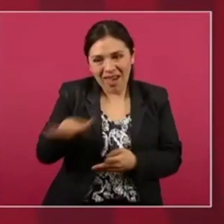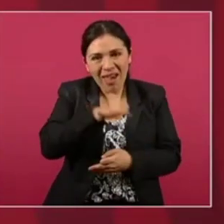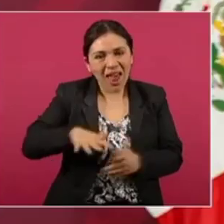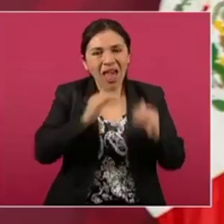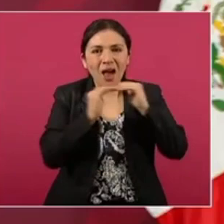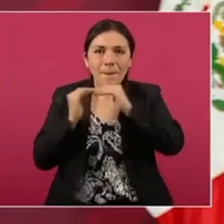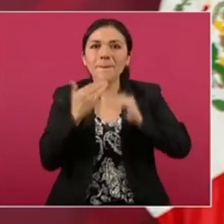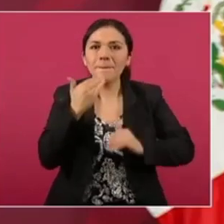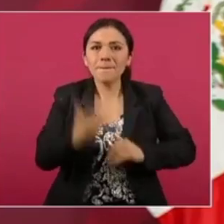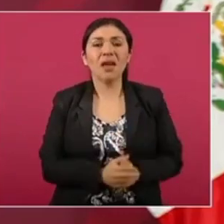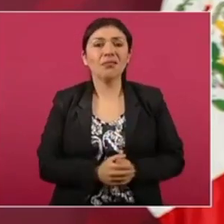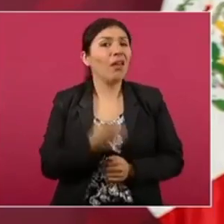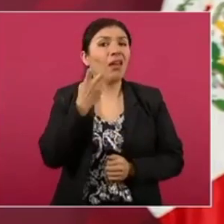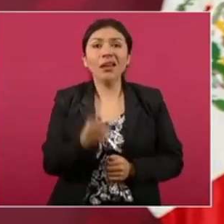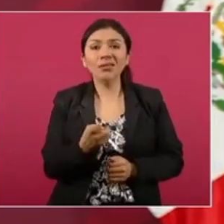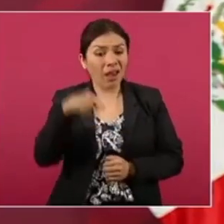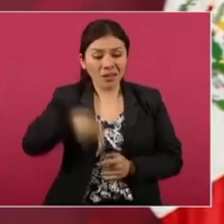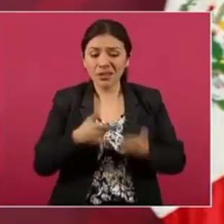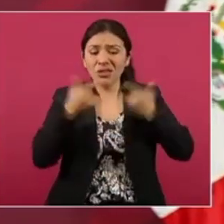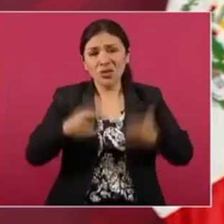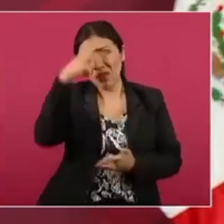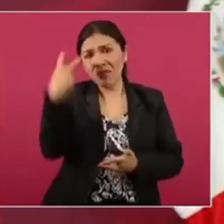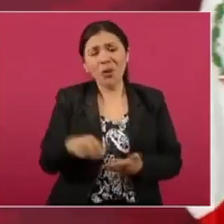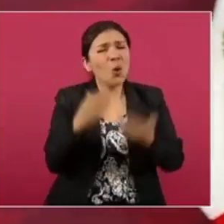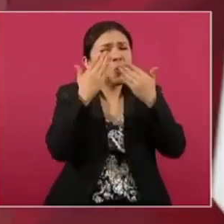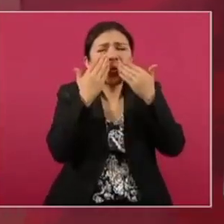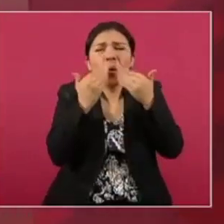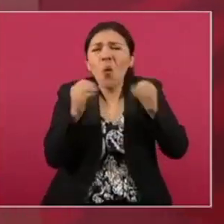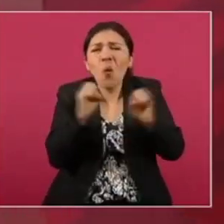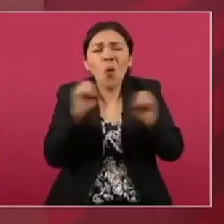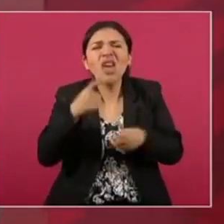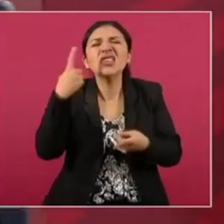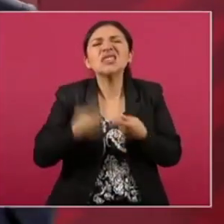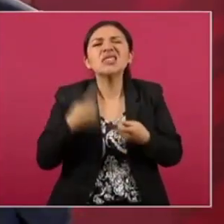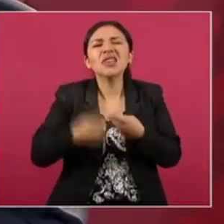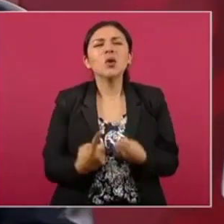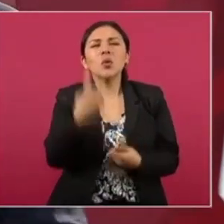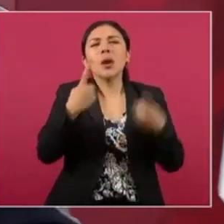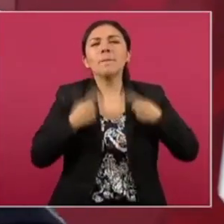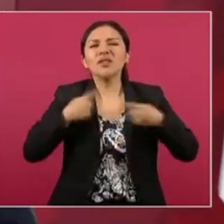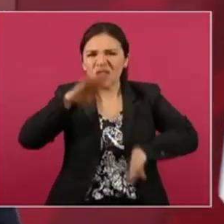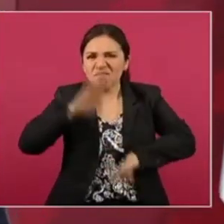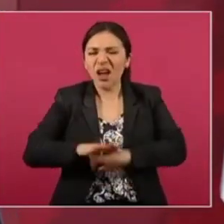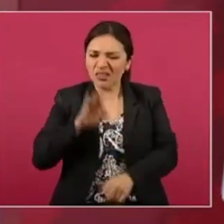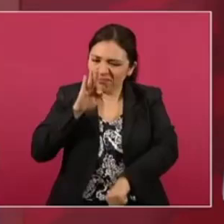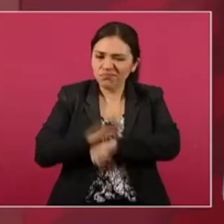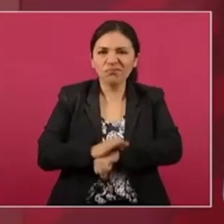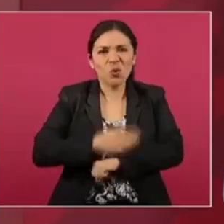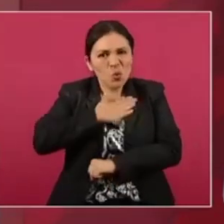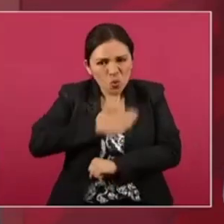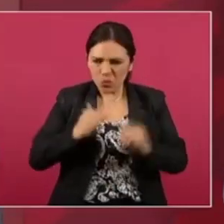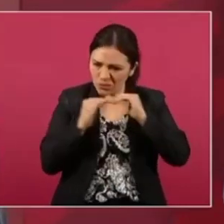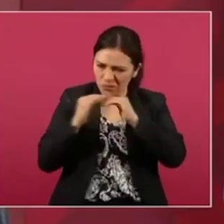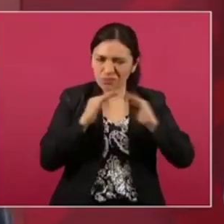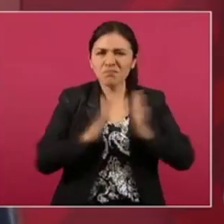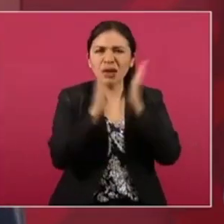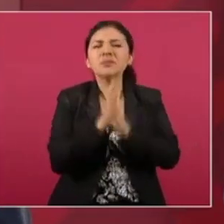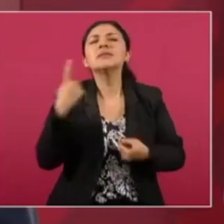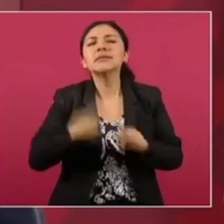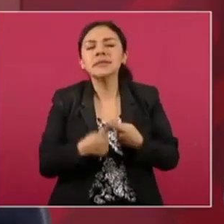que no ha habido en la historia de México un presidente con más vocación democrática que Francisco I. Madero.